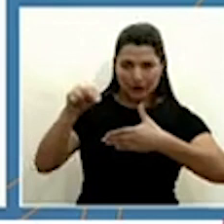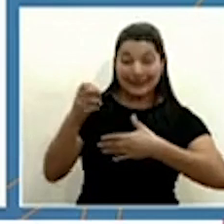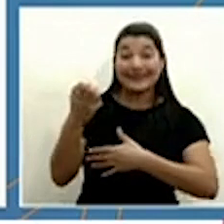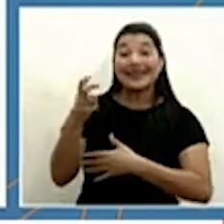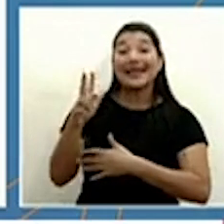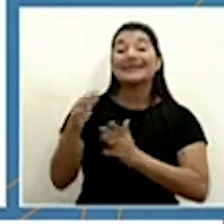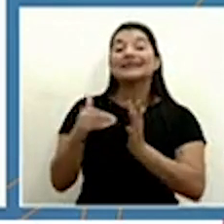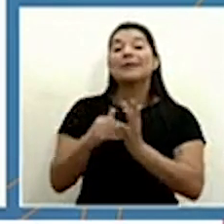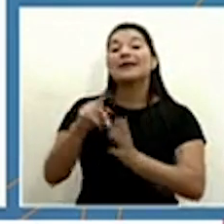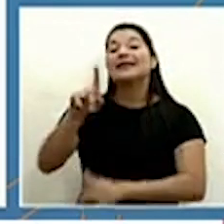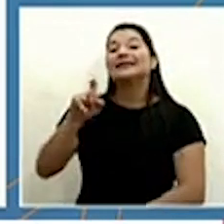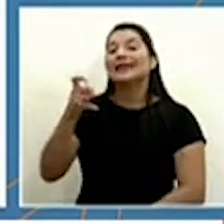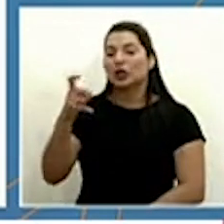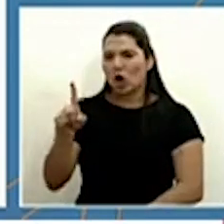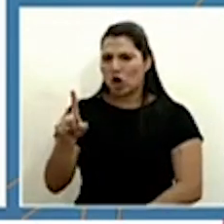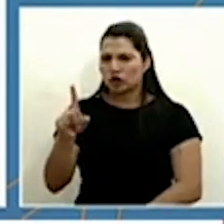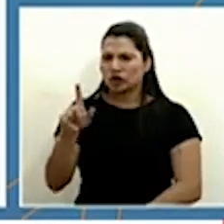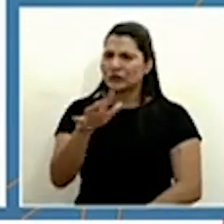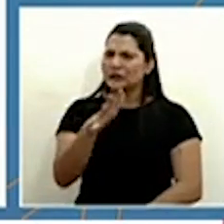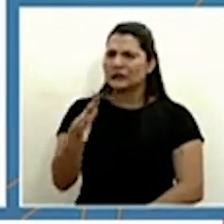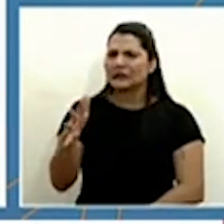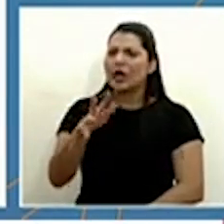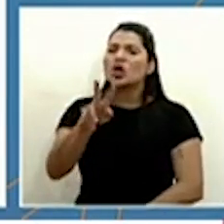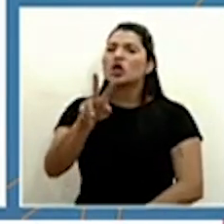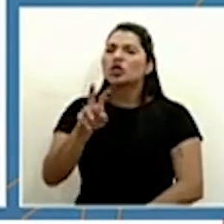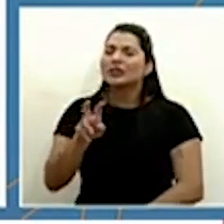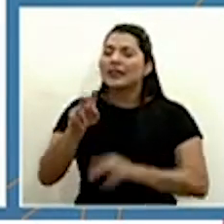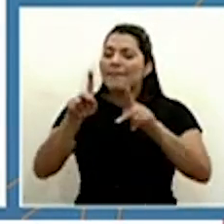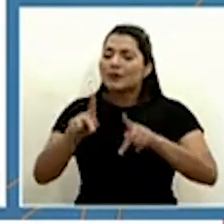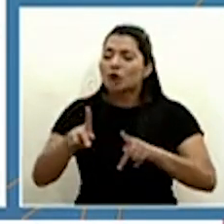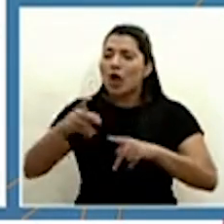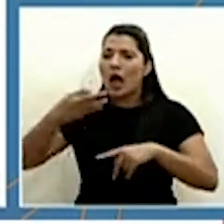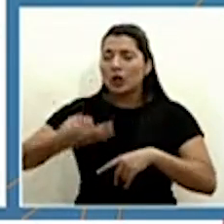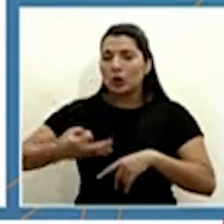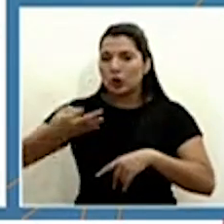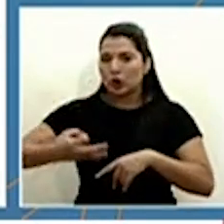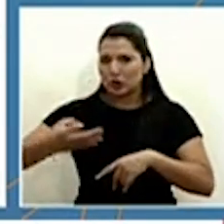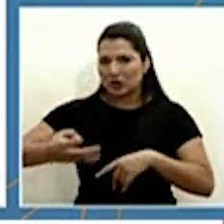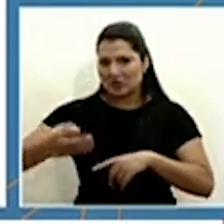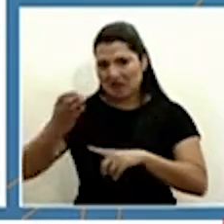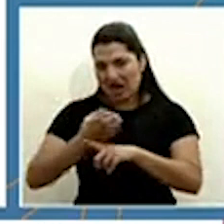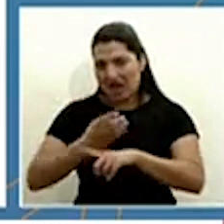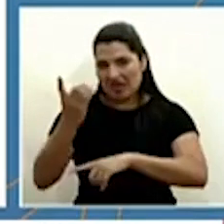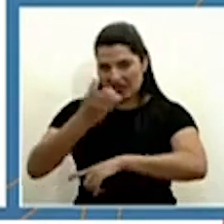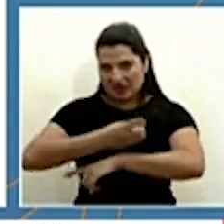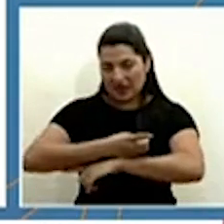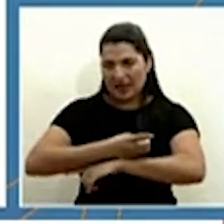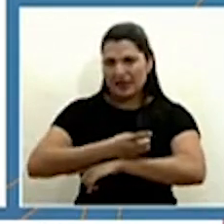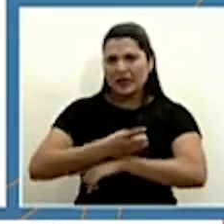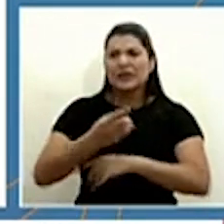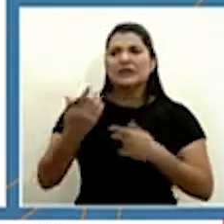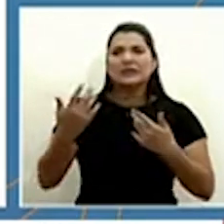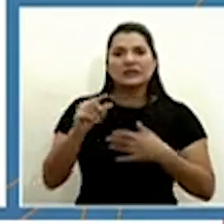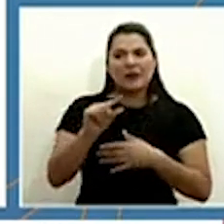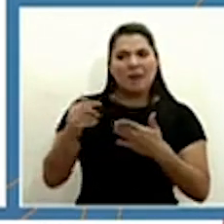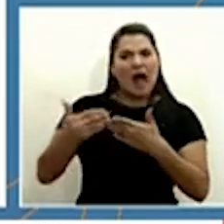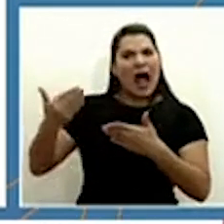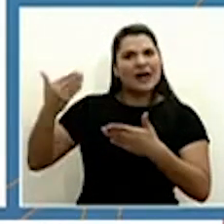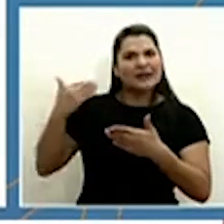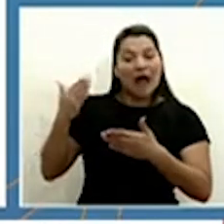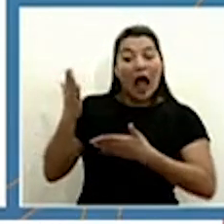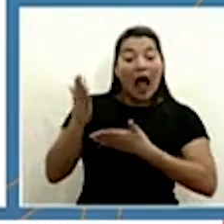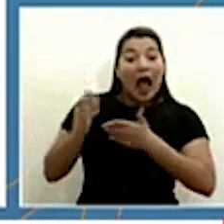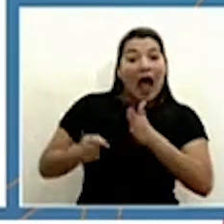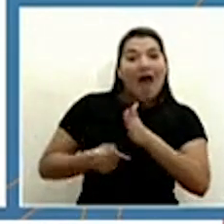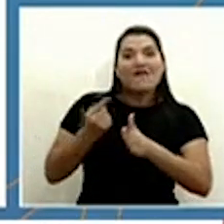111 con un promedio aproximado 200 personas al día. Tuvimos picos importantes hace ya semanas atrás y ahorita